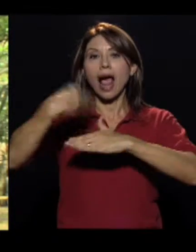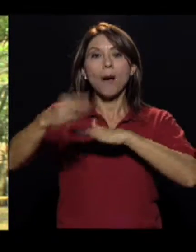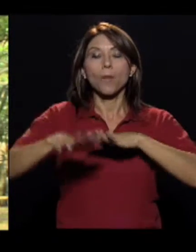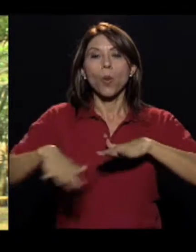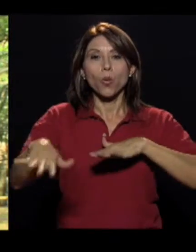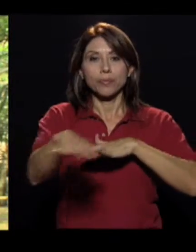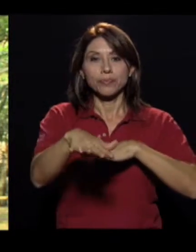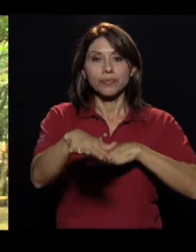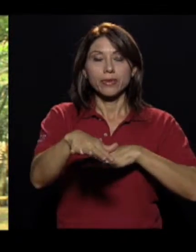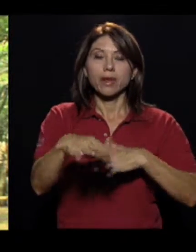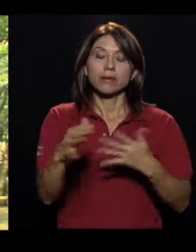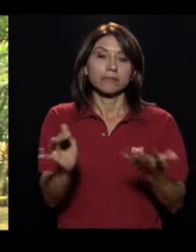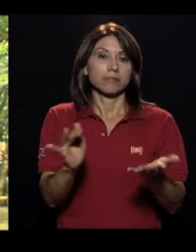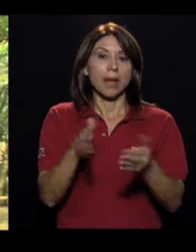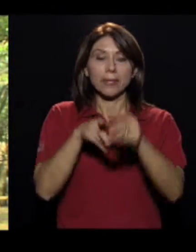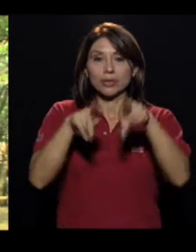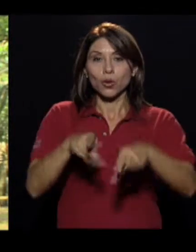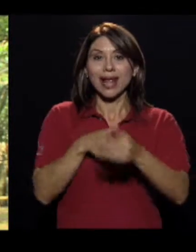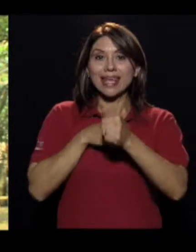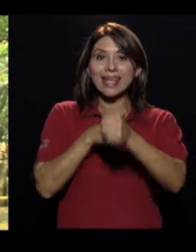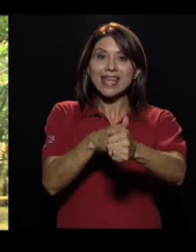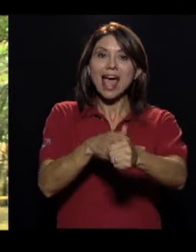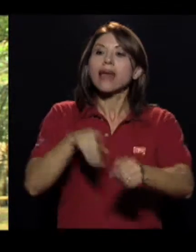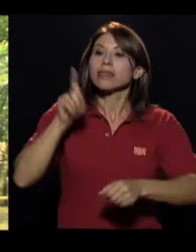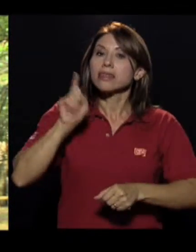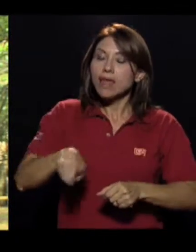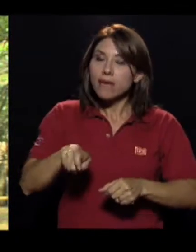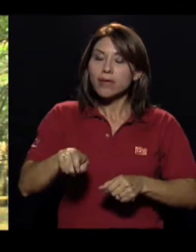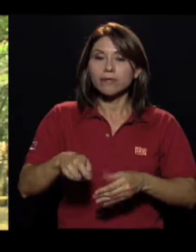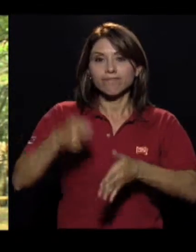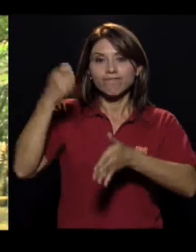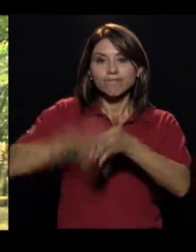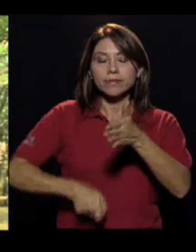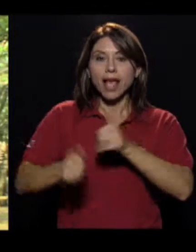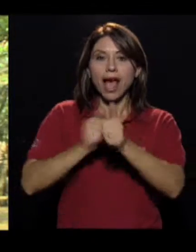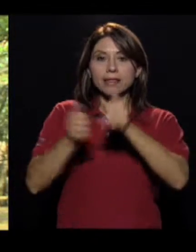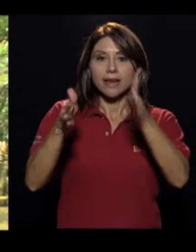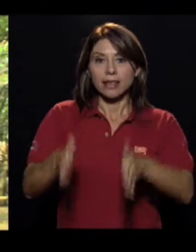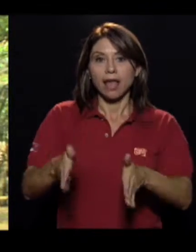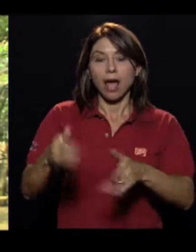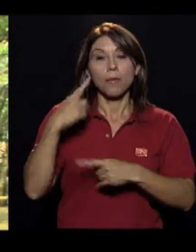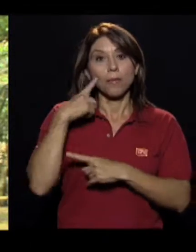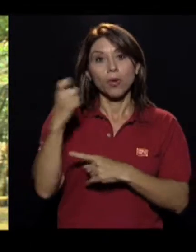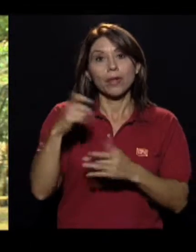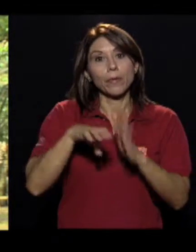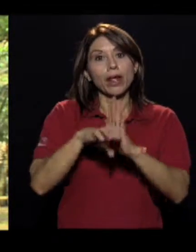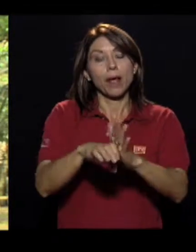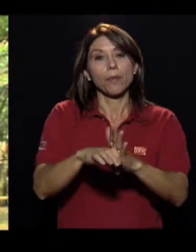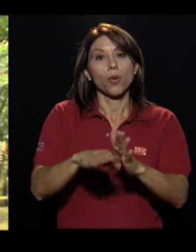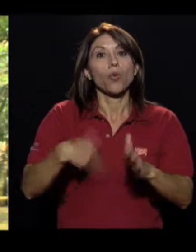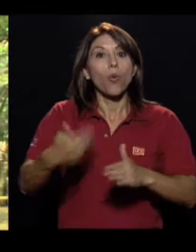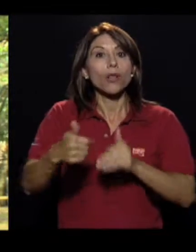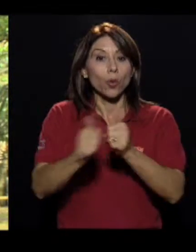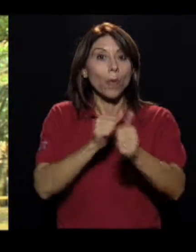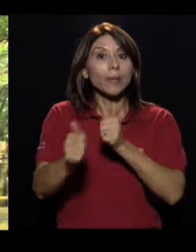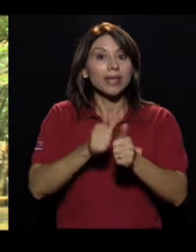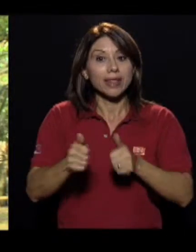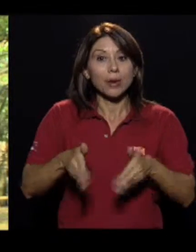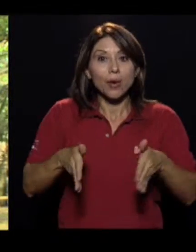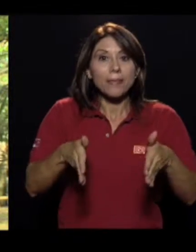Como lo hemos dicho, sea, el guía tiene que ser un atleta, porque en el caso de las pruebas de pista, son